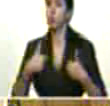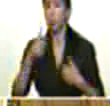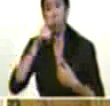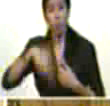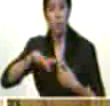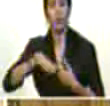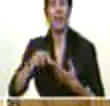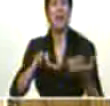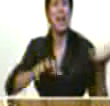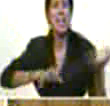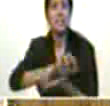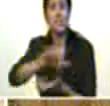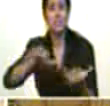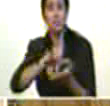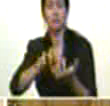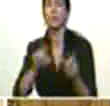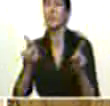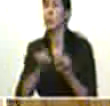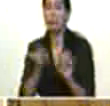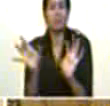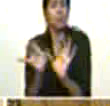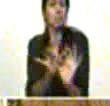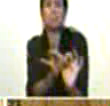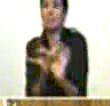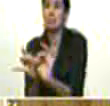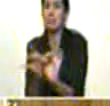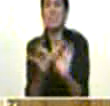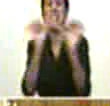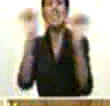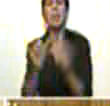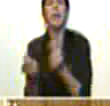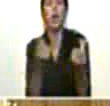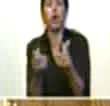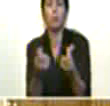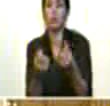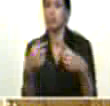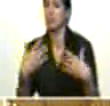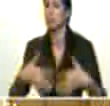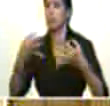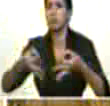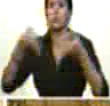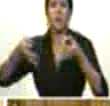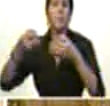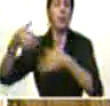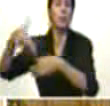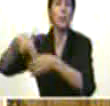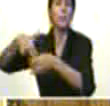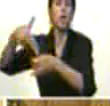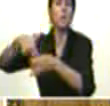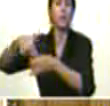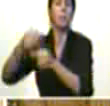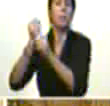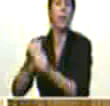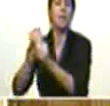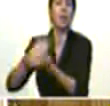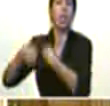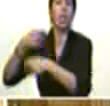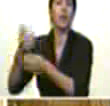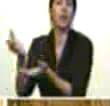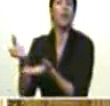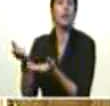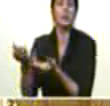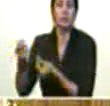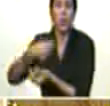íntimamente ligada a la naturaleza del modelo económico imperante ultradependiente del ingreso petrolero la bonanza que